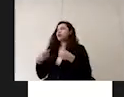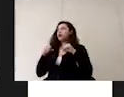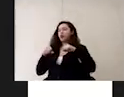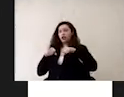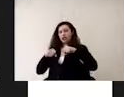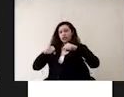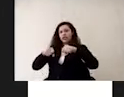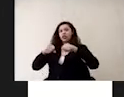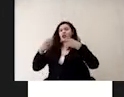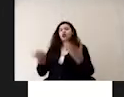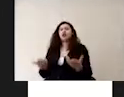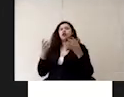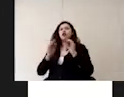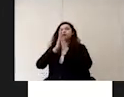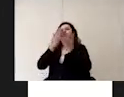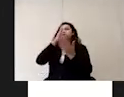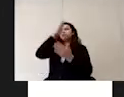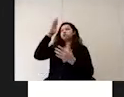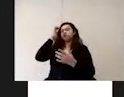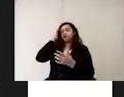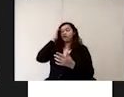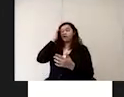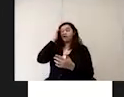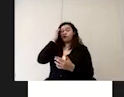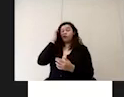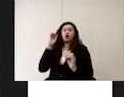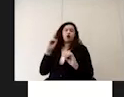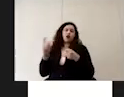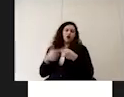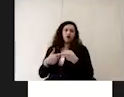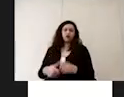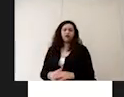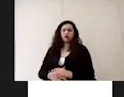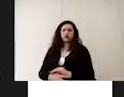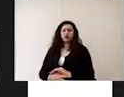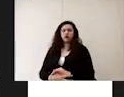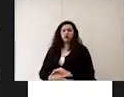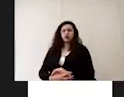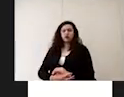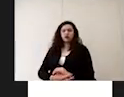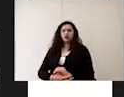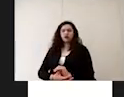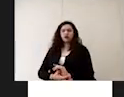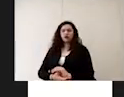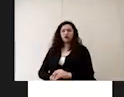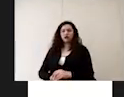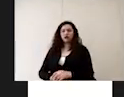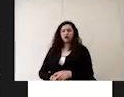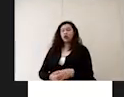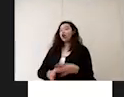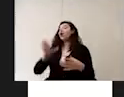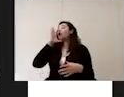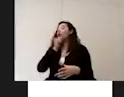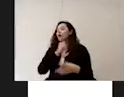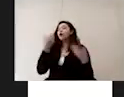algún librero o algún locker ya no se puede o ya no debe ser